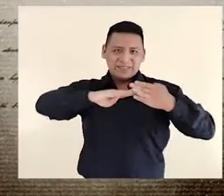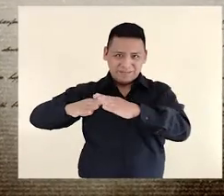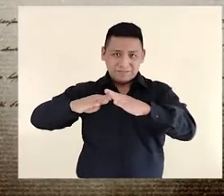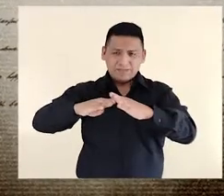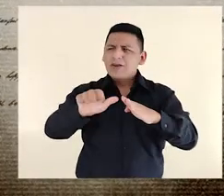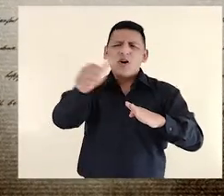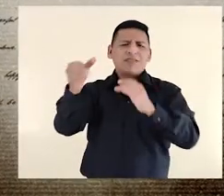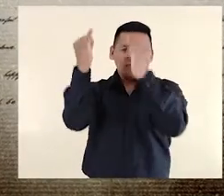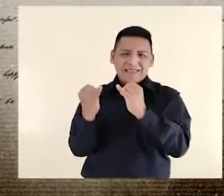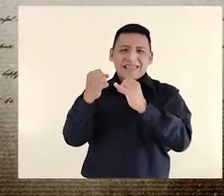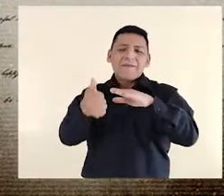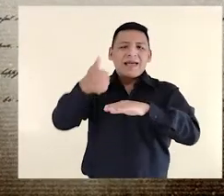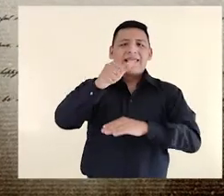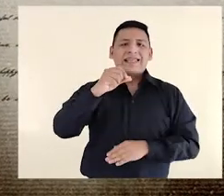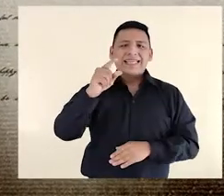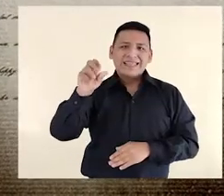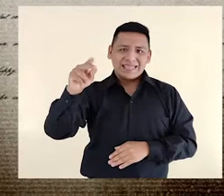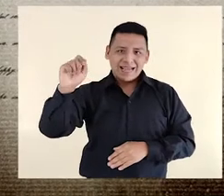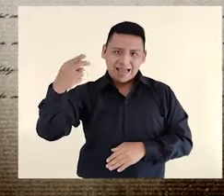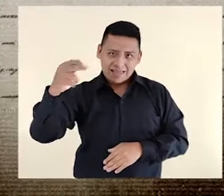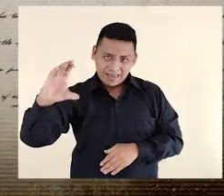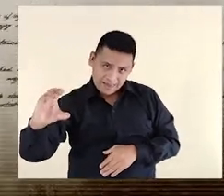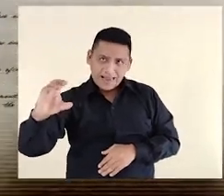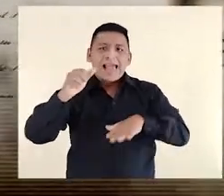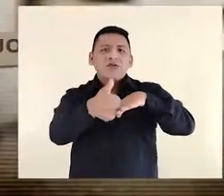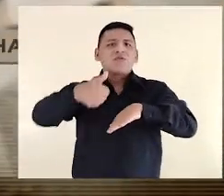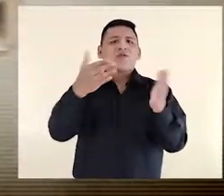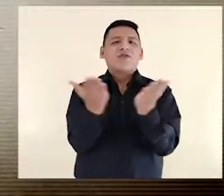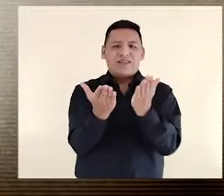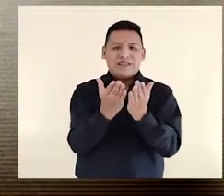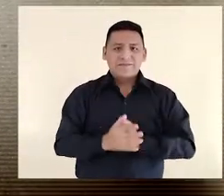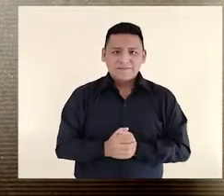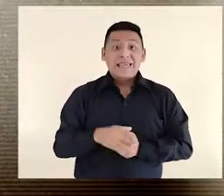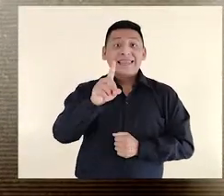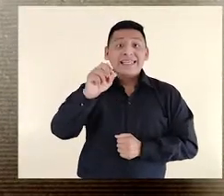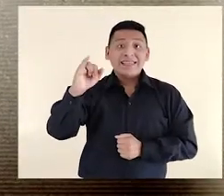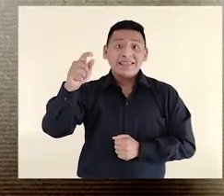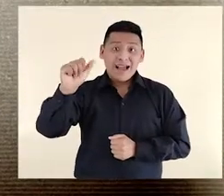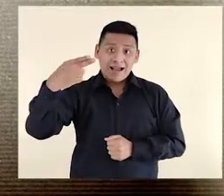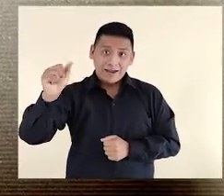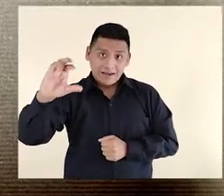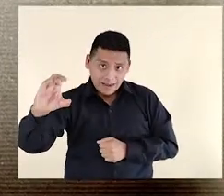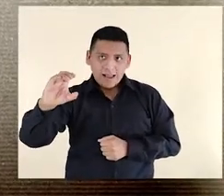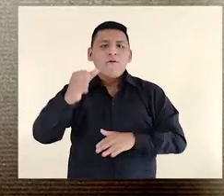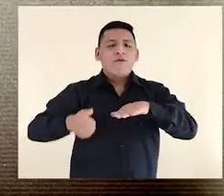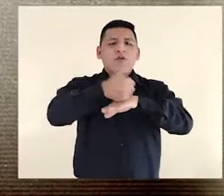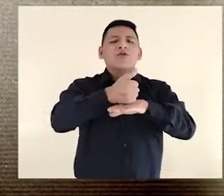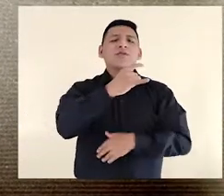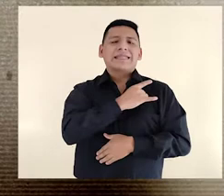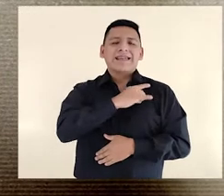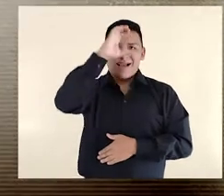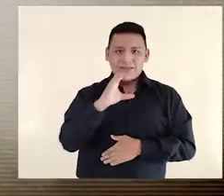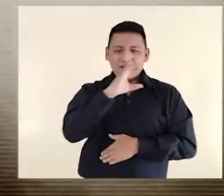La otra estatua es la del padre Dintilhac, quien fue superior del colegio. Aquí también Dintilhac fundó la Universidad